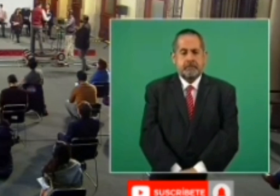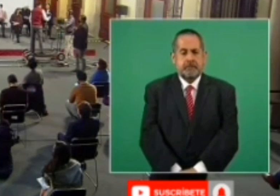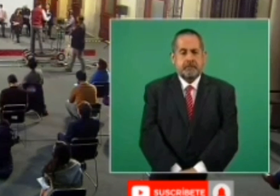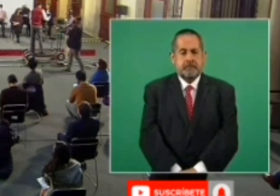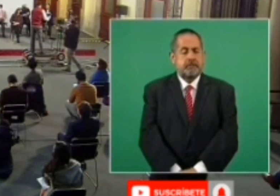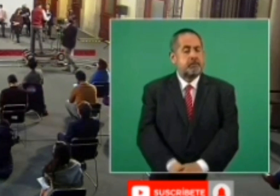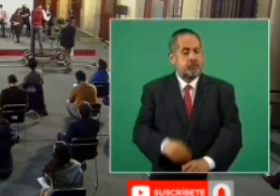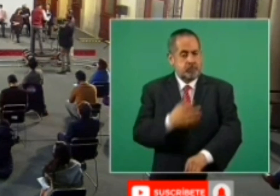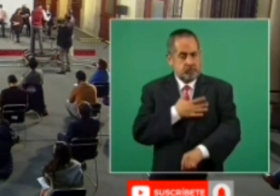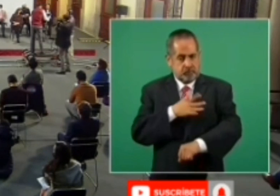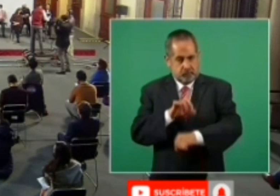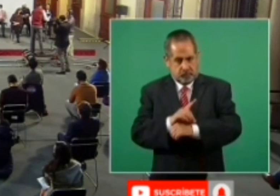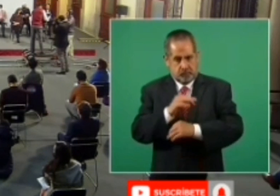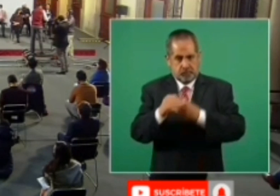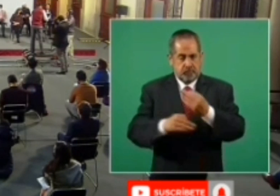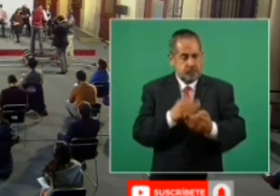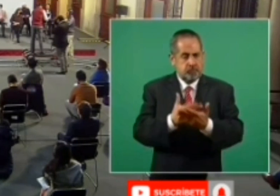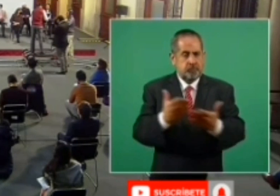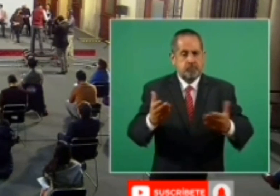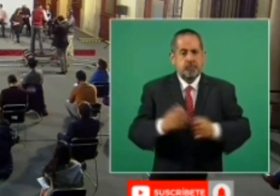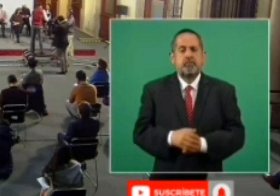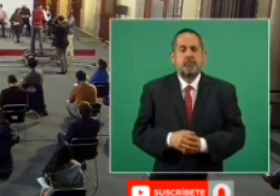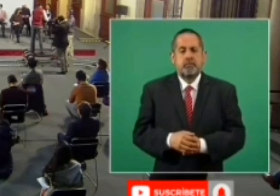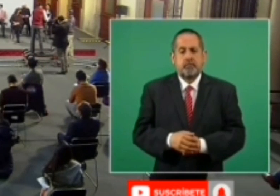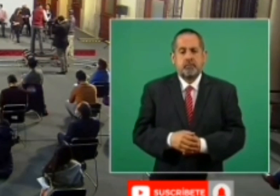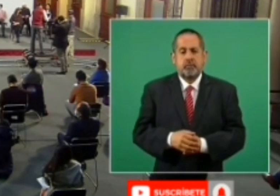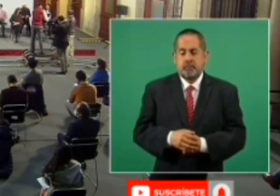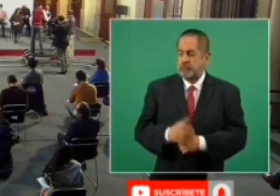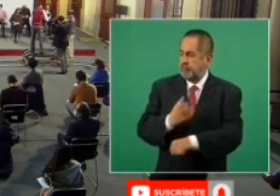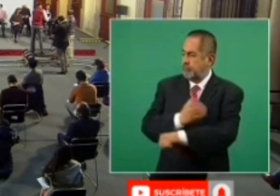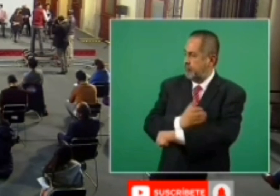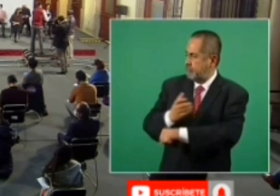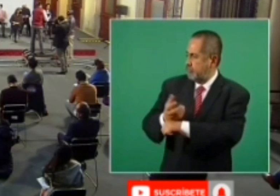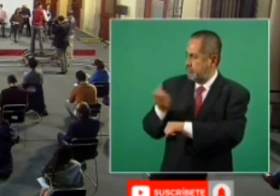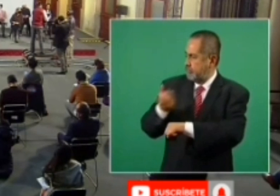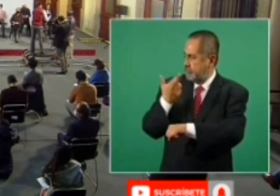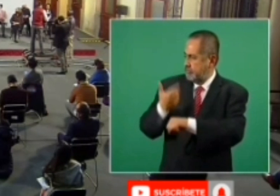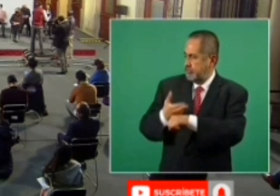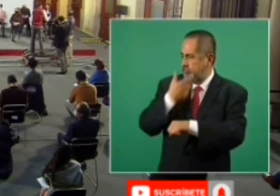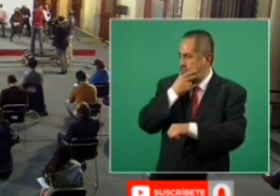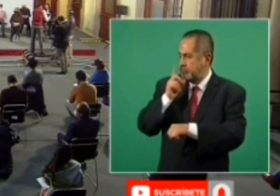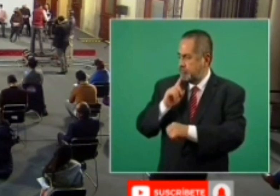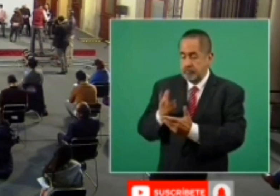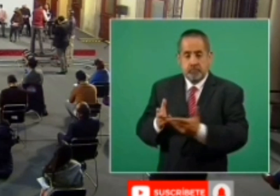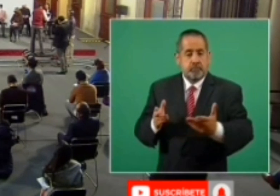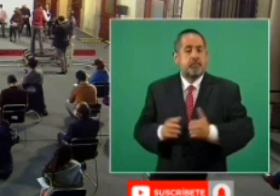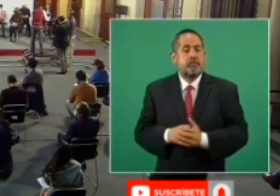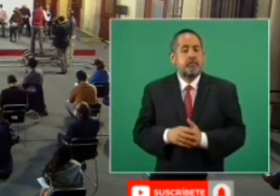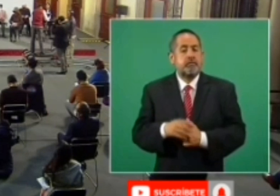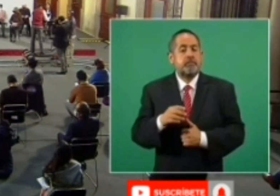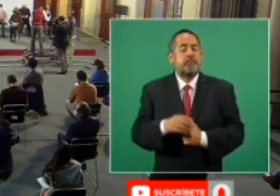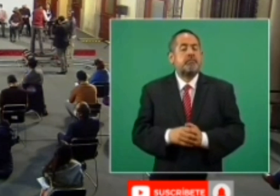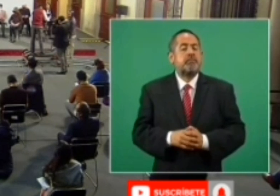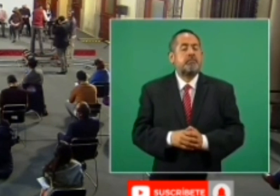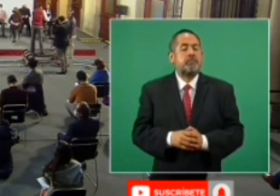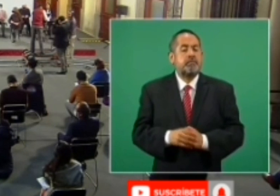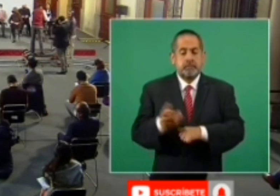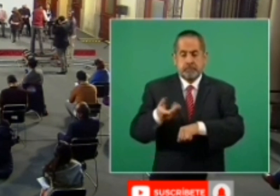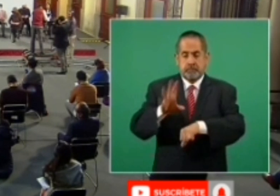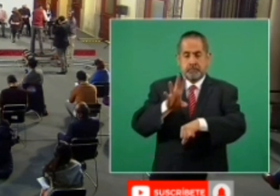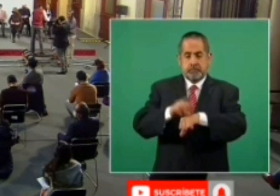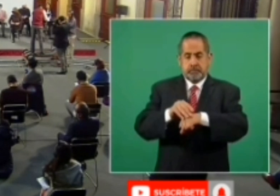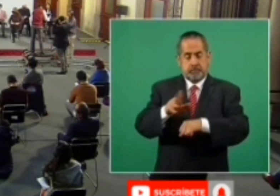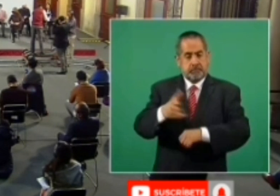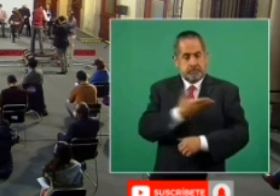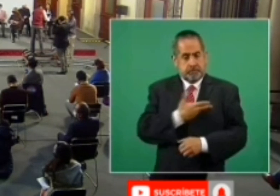todas, a todos, compañeras y compañeros secretarios, subsecretaria, con su permiso señor